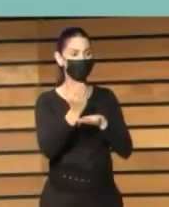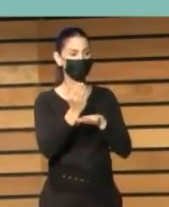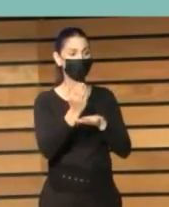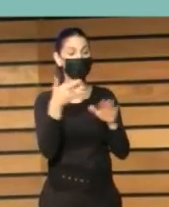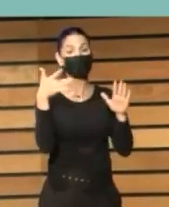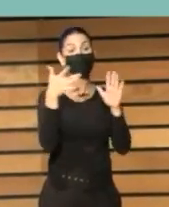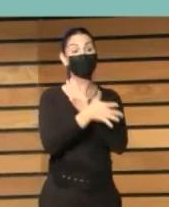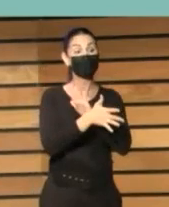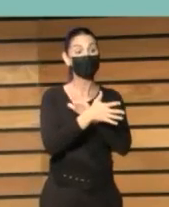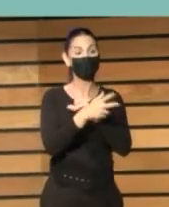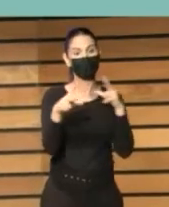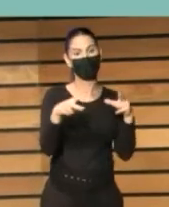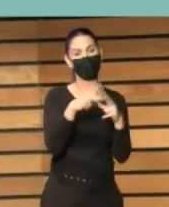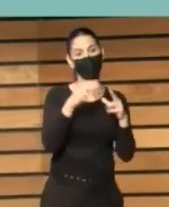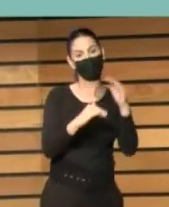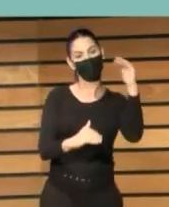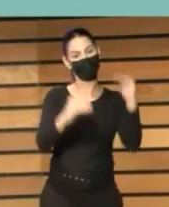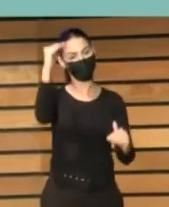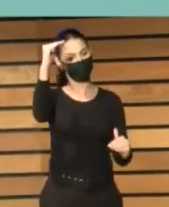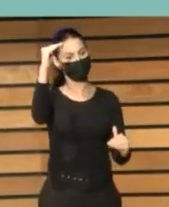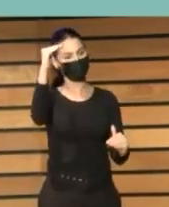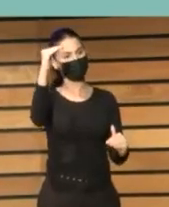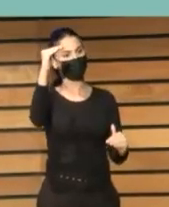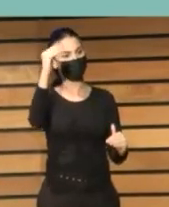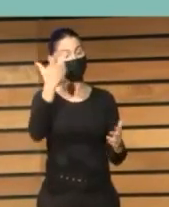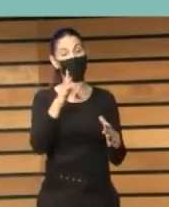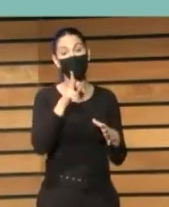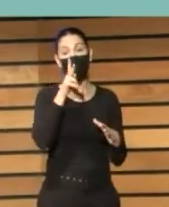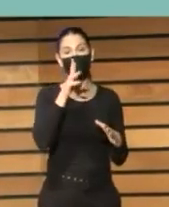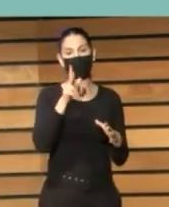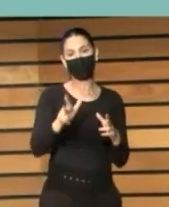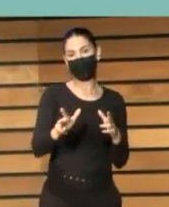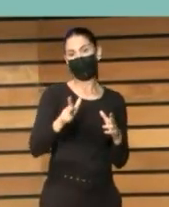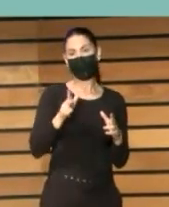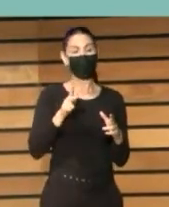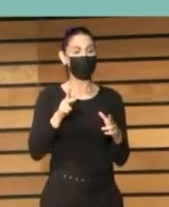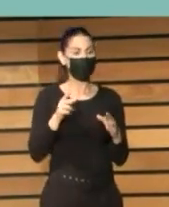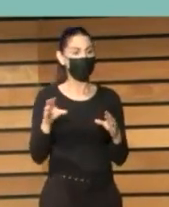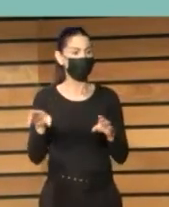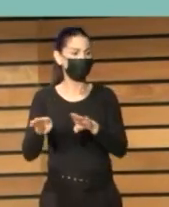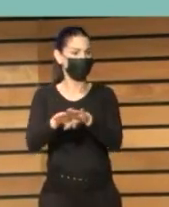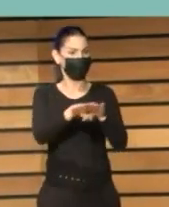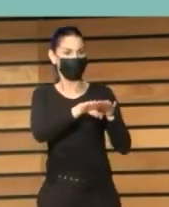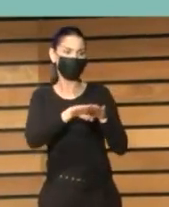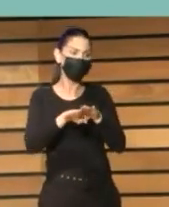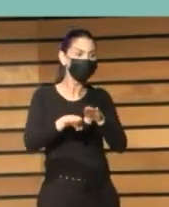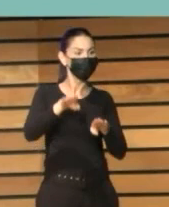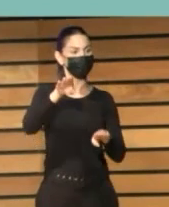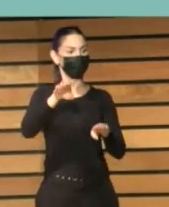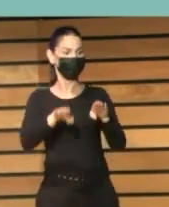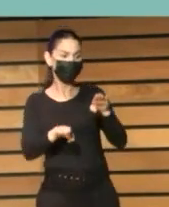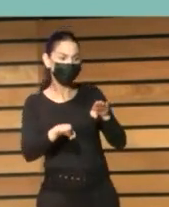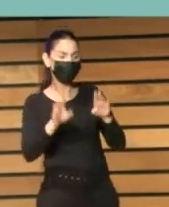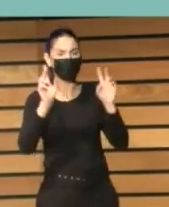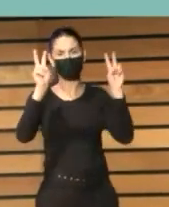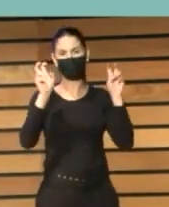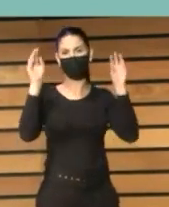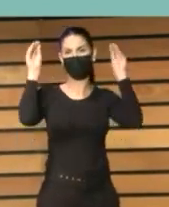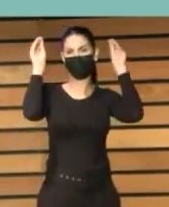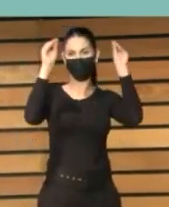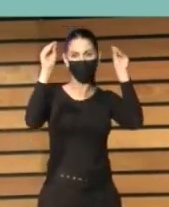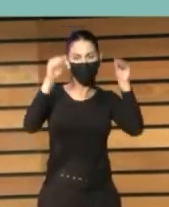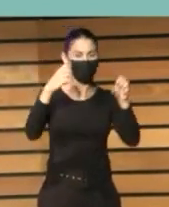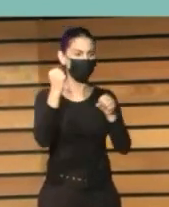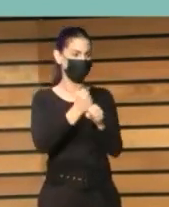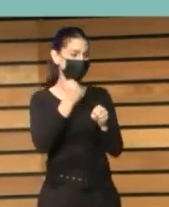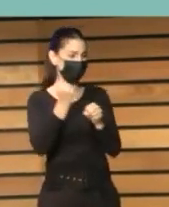sociales, porque limita el ejercicio de derechos y accesos a muchas dimensiones de la vida en el ámbito de la educación, el trabajo,